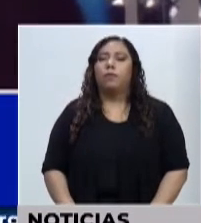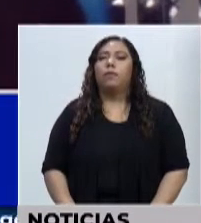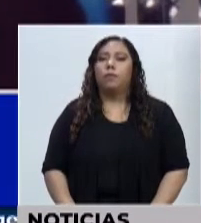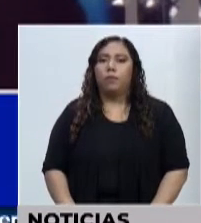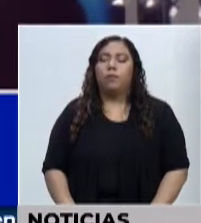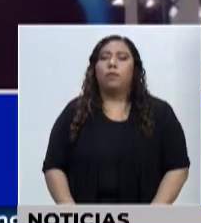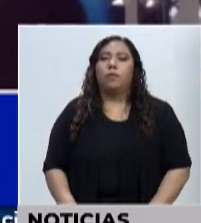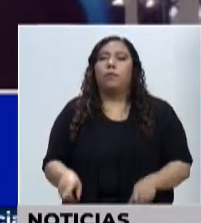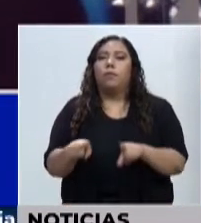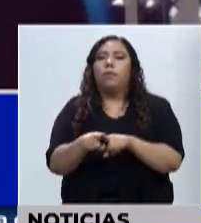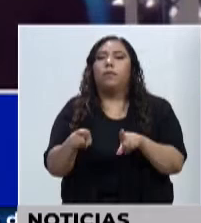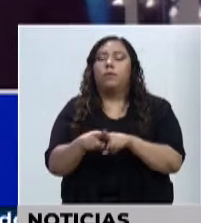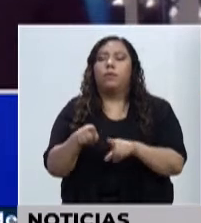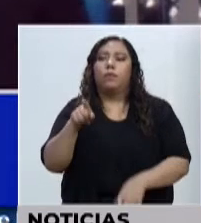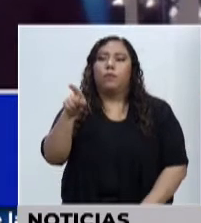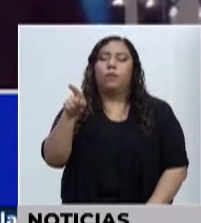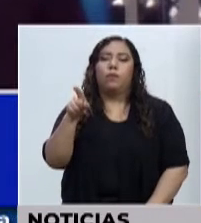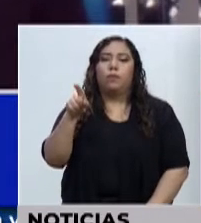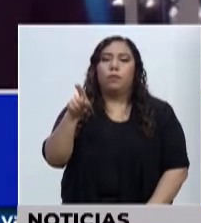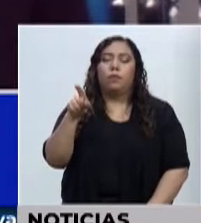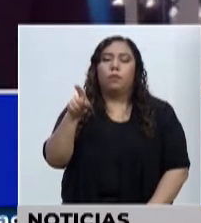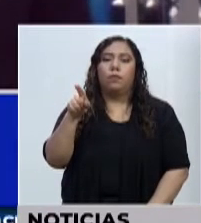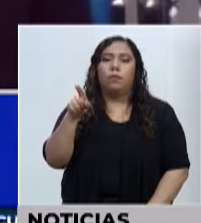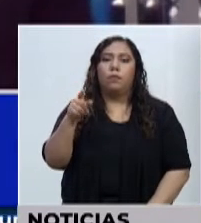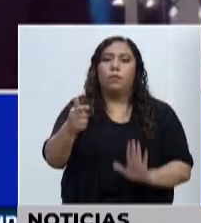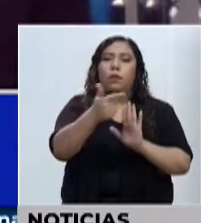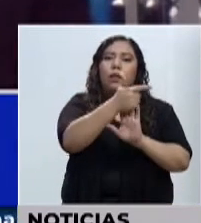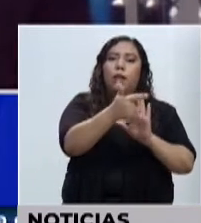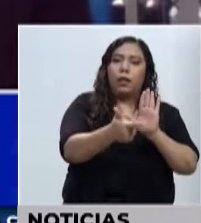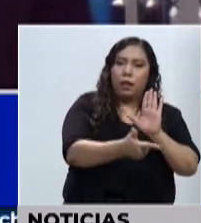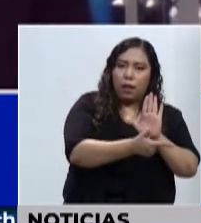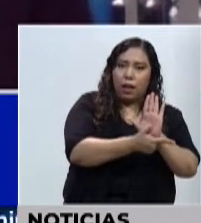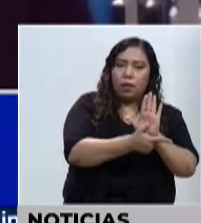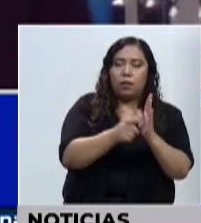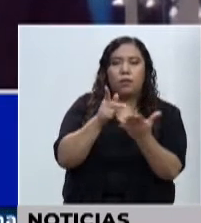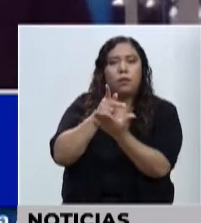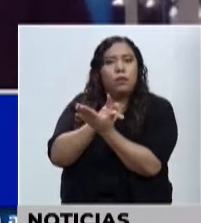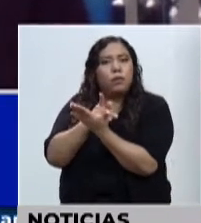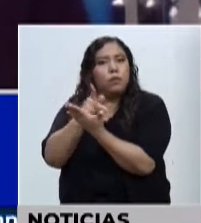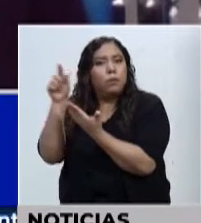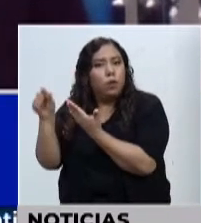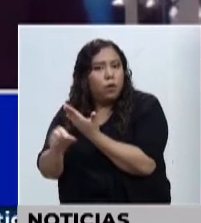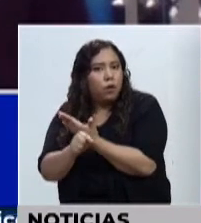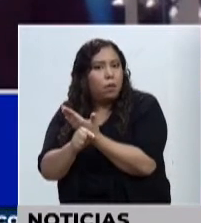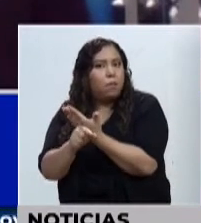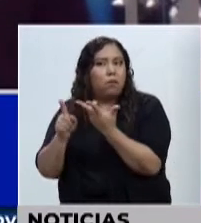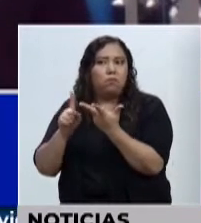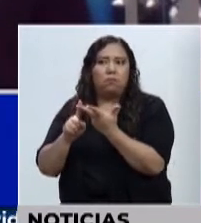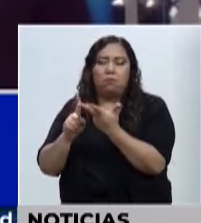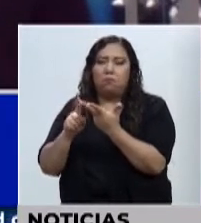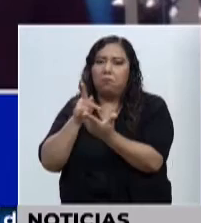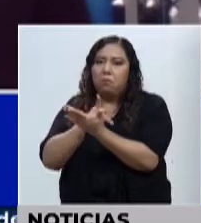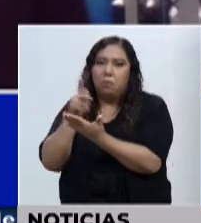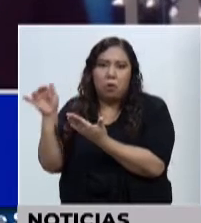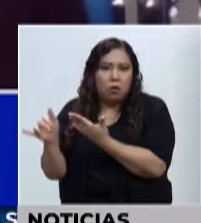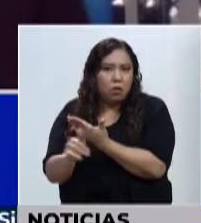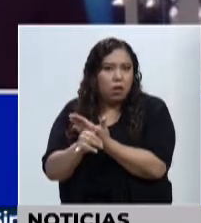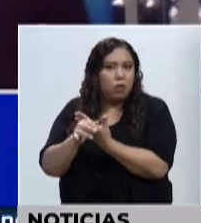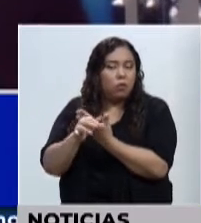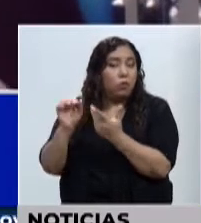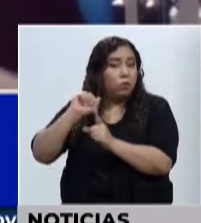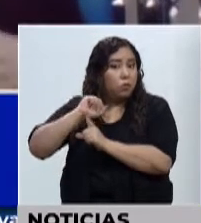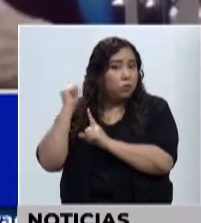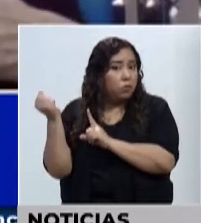todas estas políticas sociales que puedan hacer incidencia. Y también tenemos un área de inclusión a la